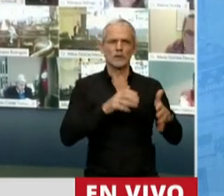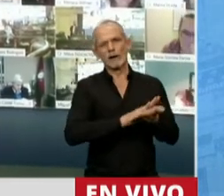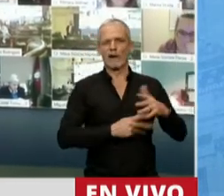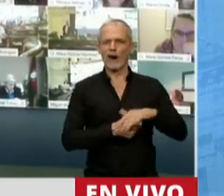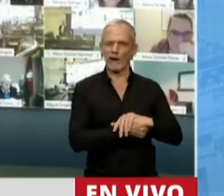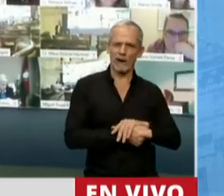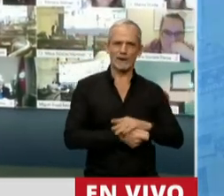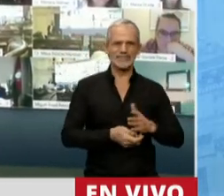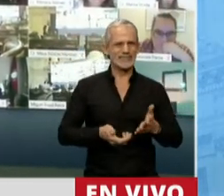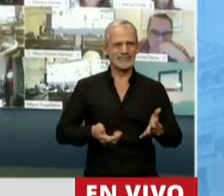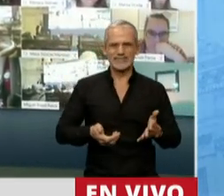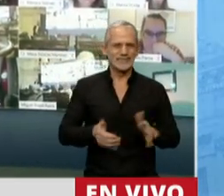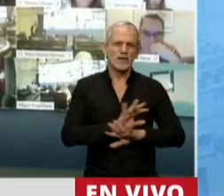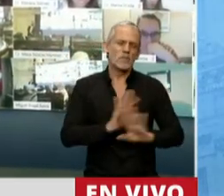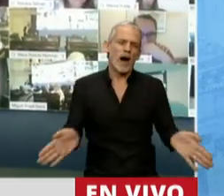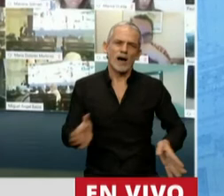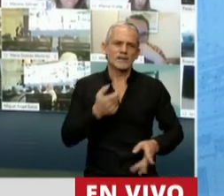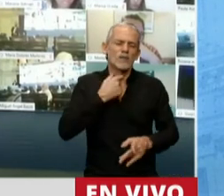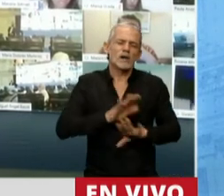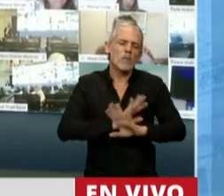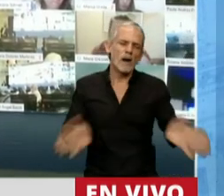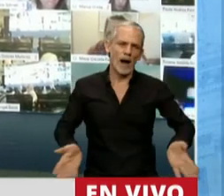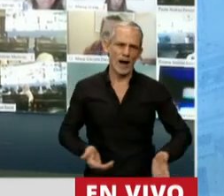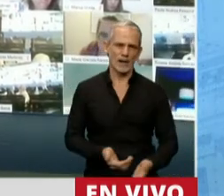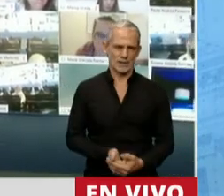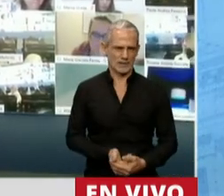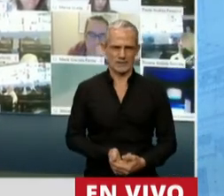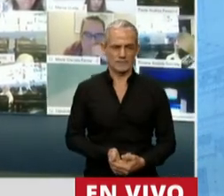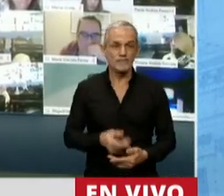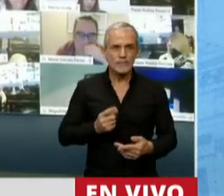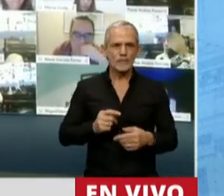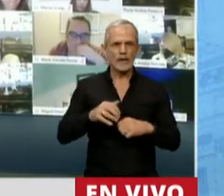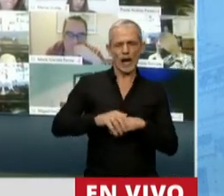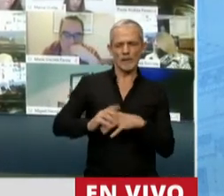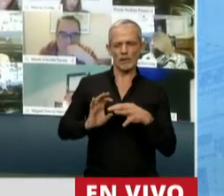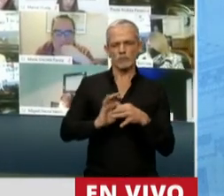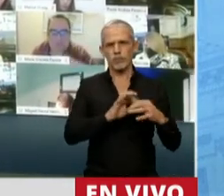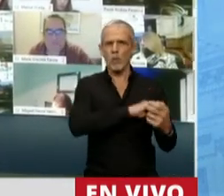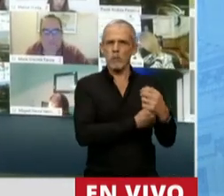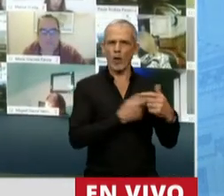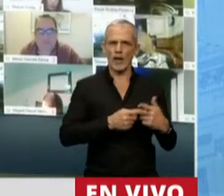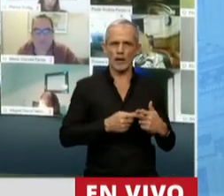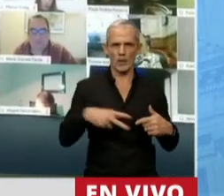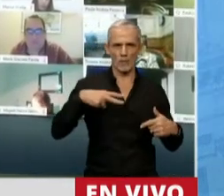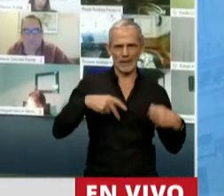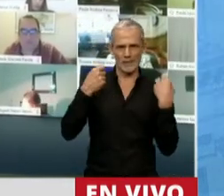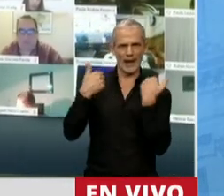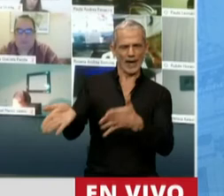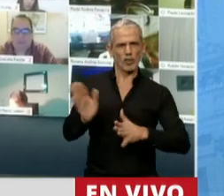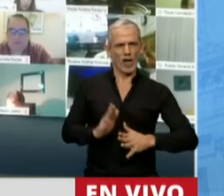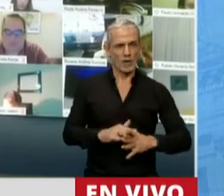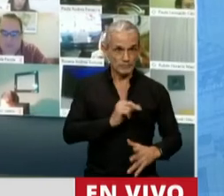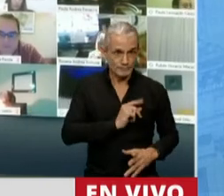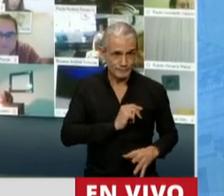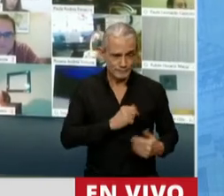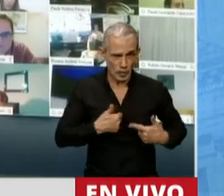señor Presidente. No queremos más amigos del poder con privilegios. Y lo digo con dolor